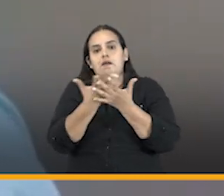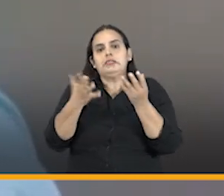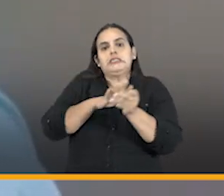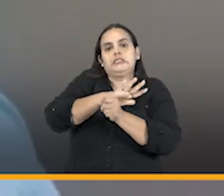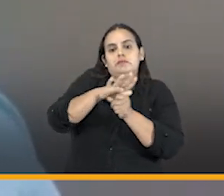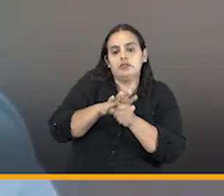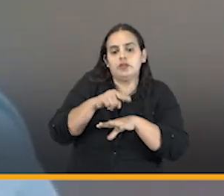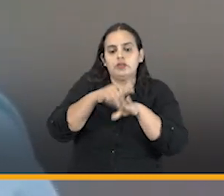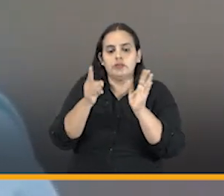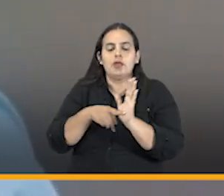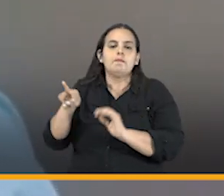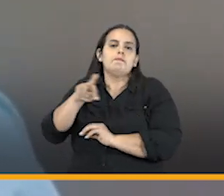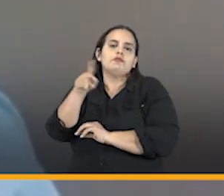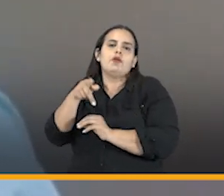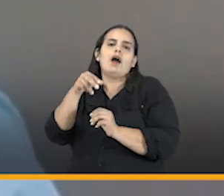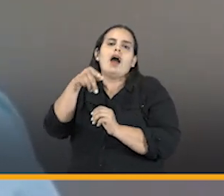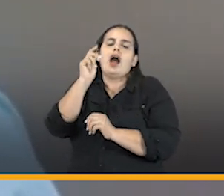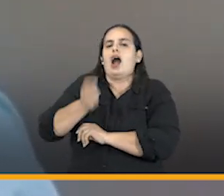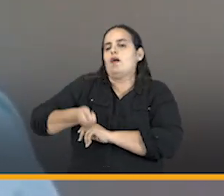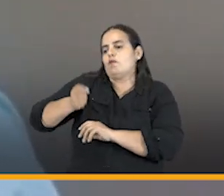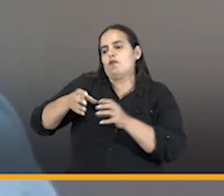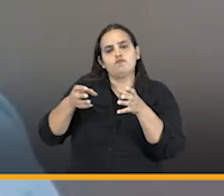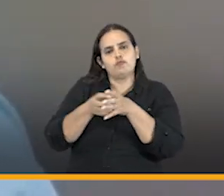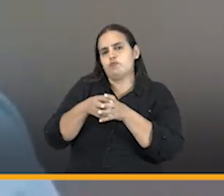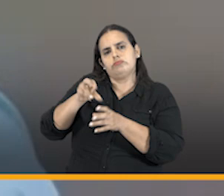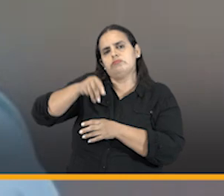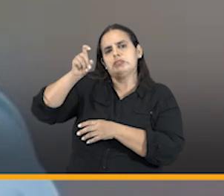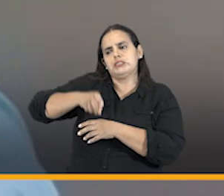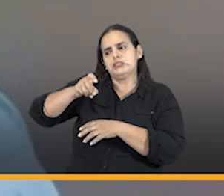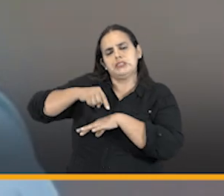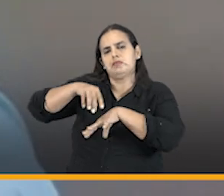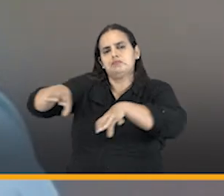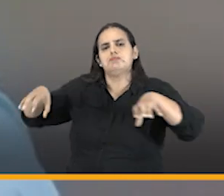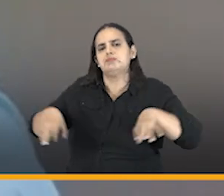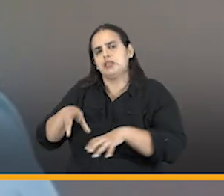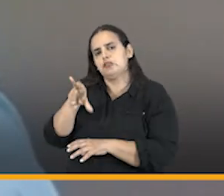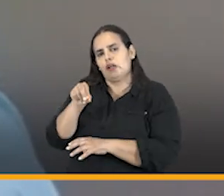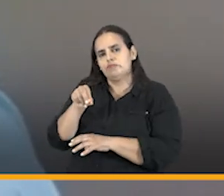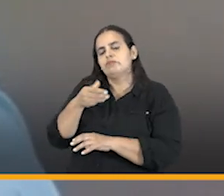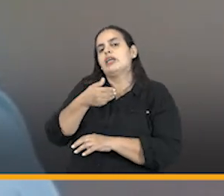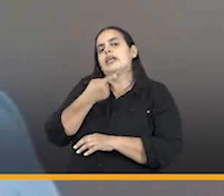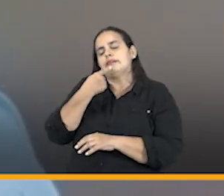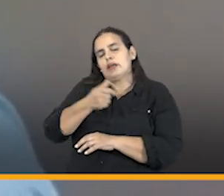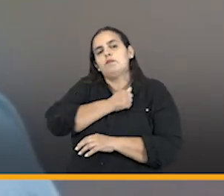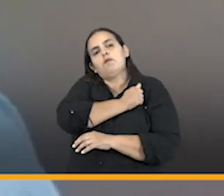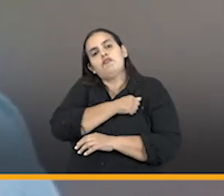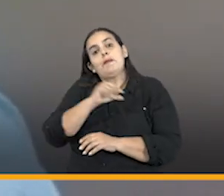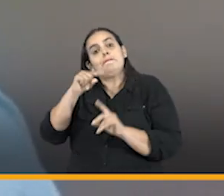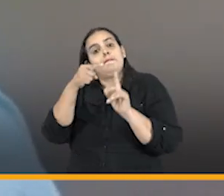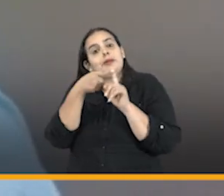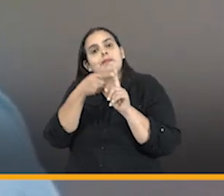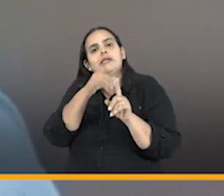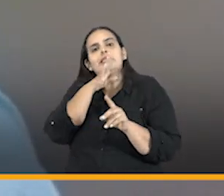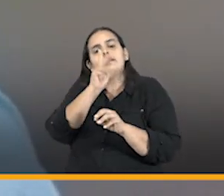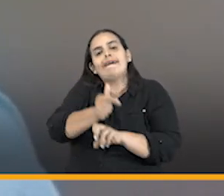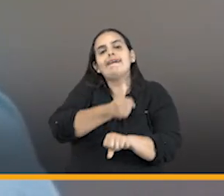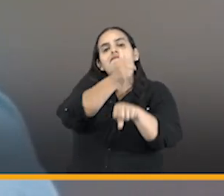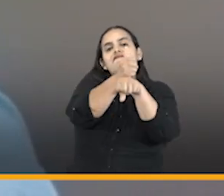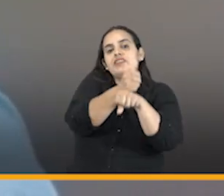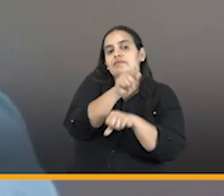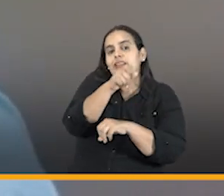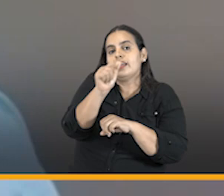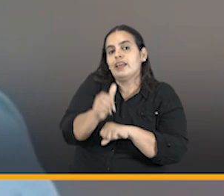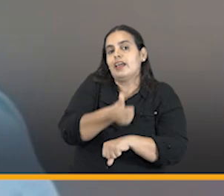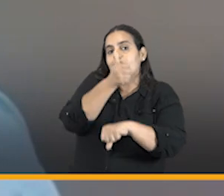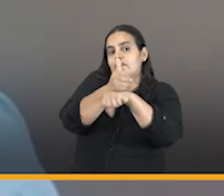cuestiones mientras que los agudados que conforman sus equipos no necesariamente lo tienen que hacer entonces les pedimos que por favor enteren a sus jefes a